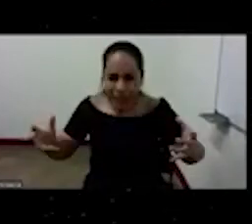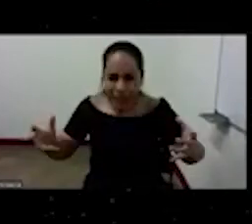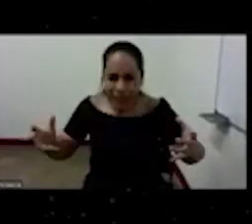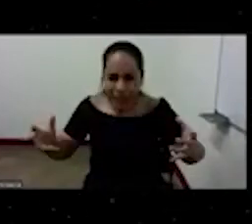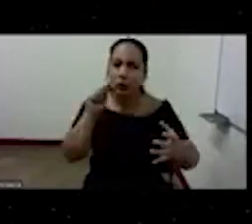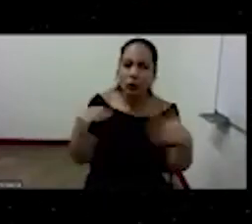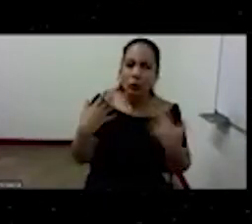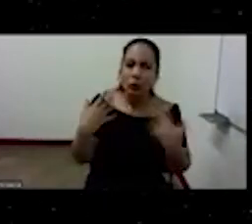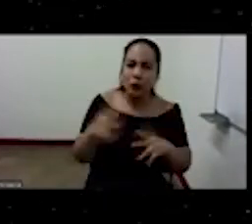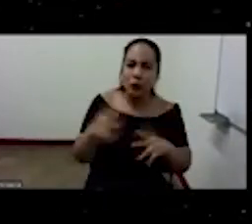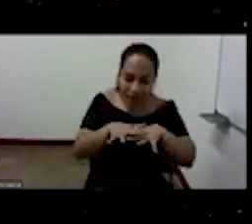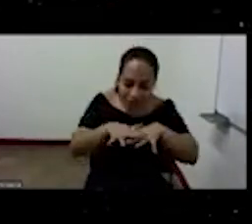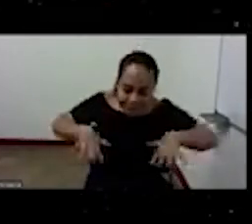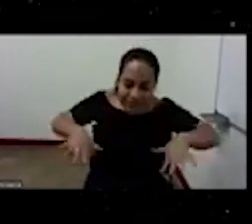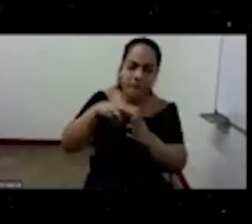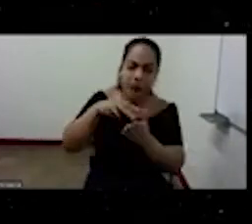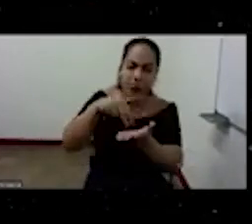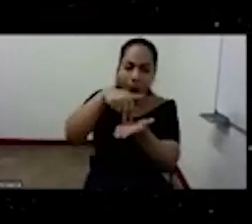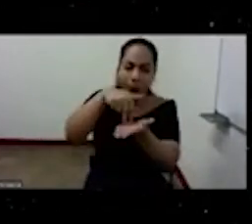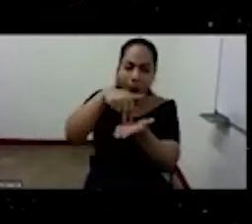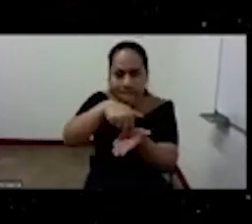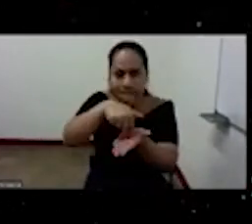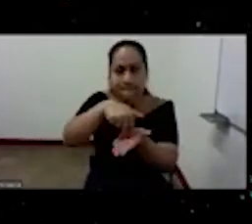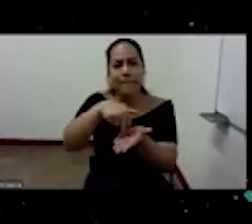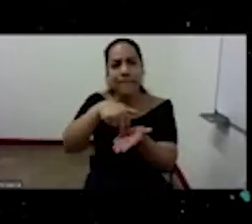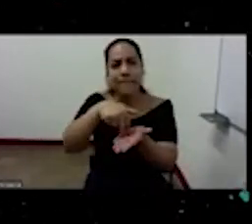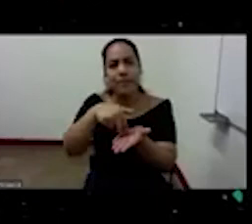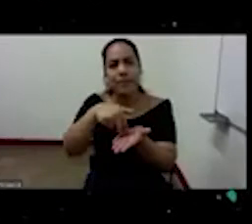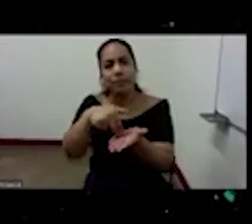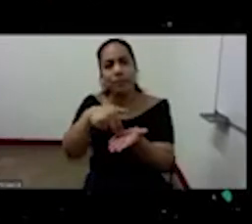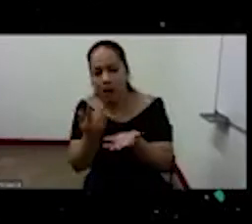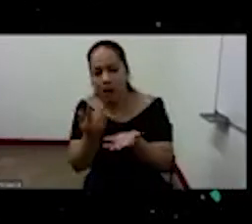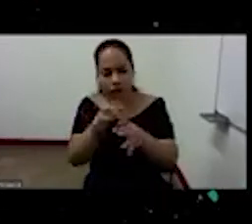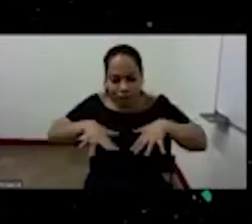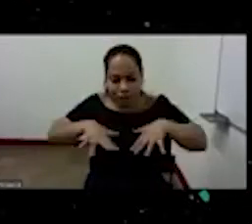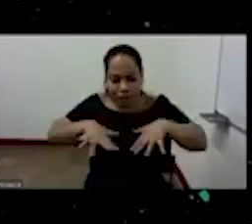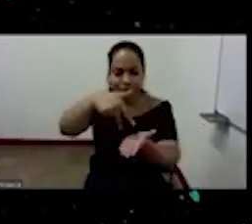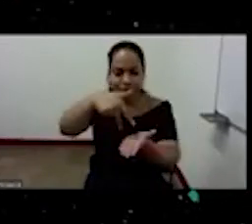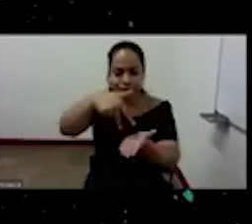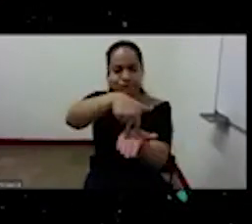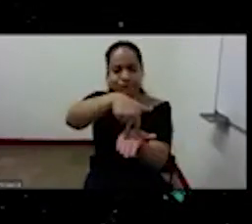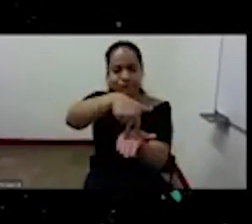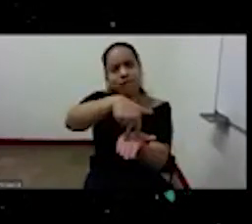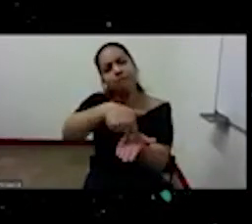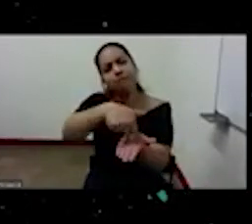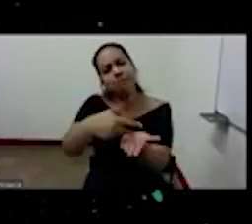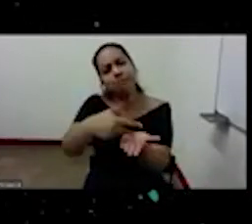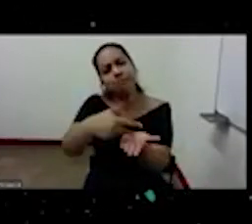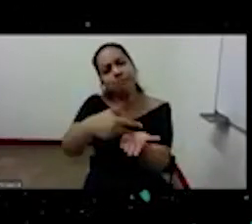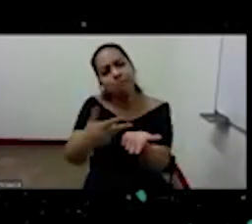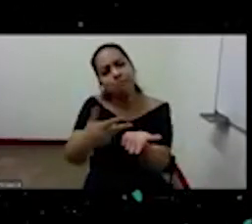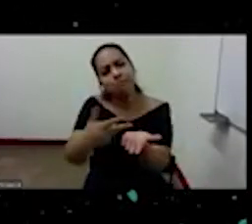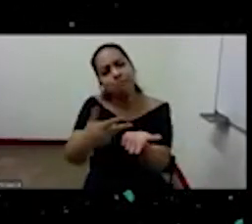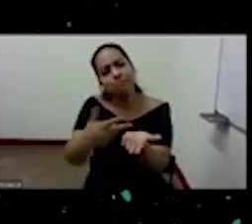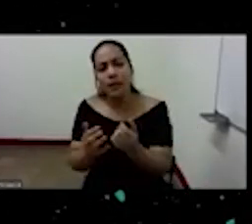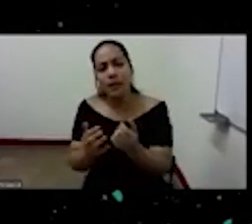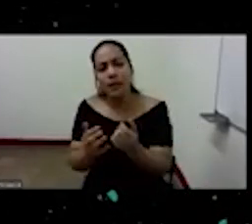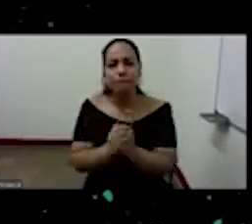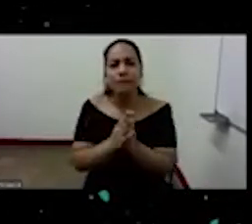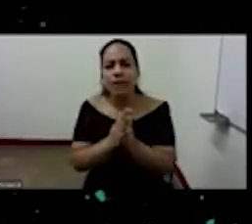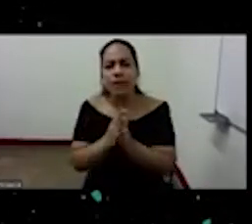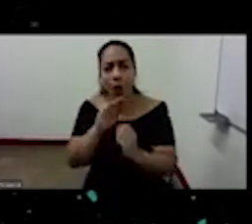un espacio que es un espacio en el cual el poder